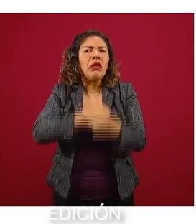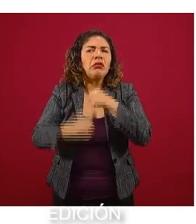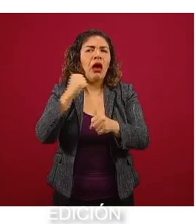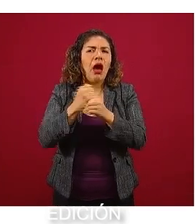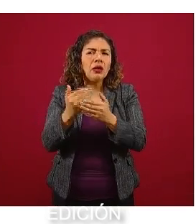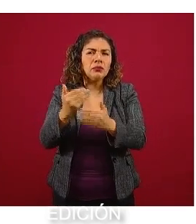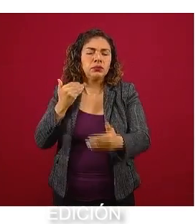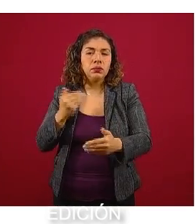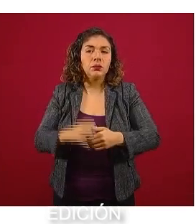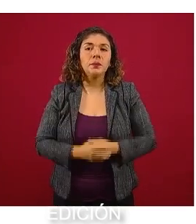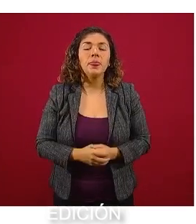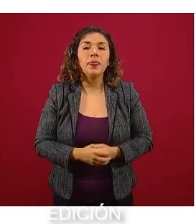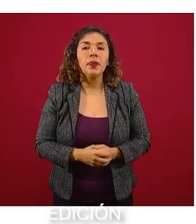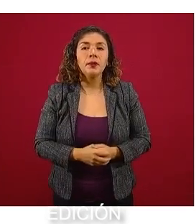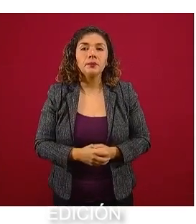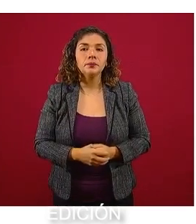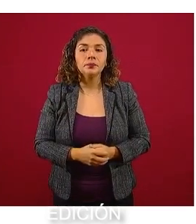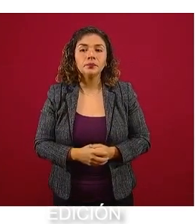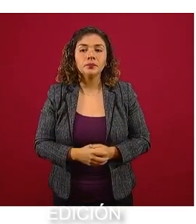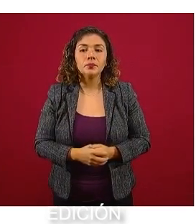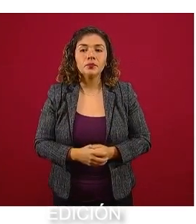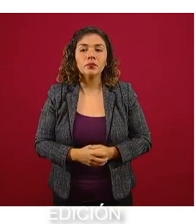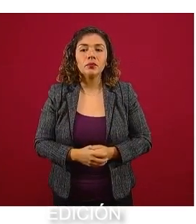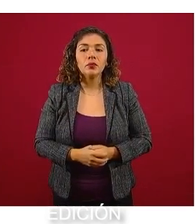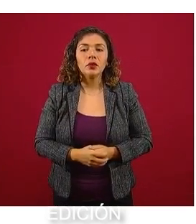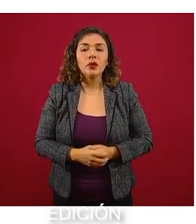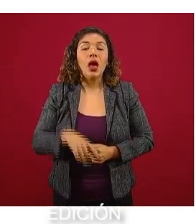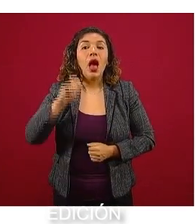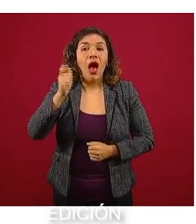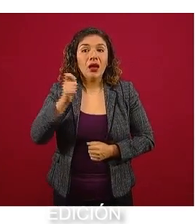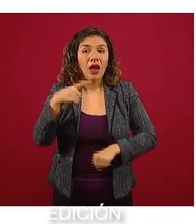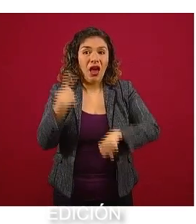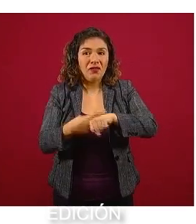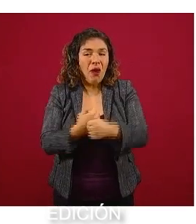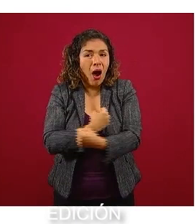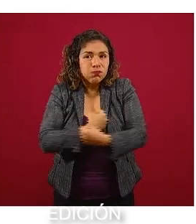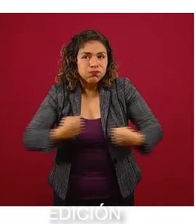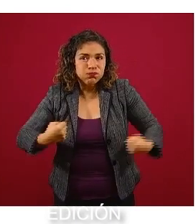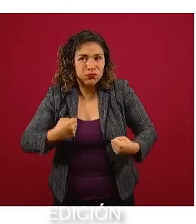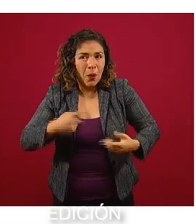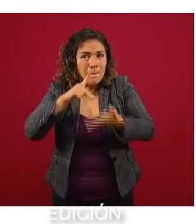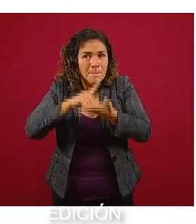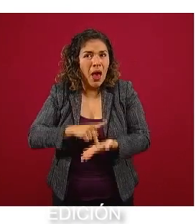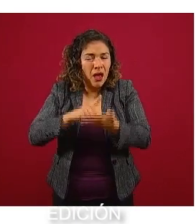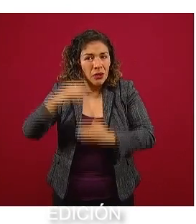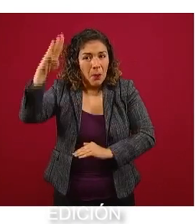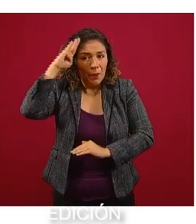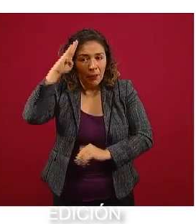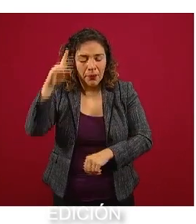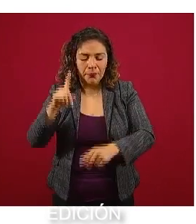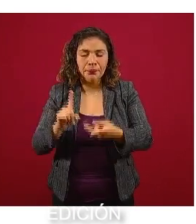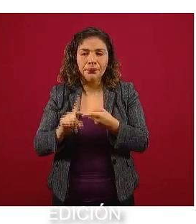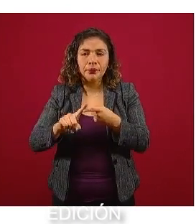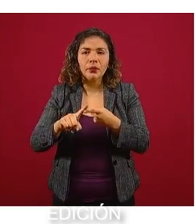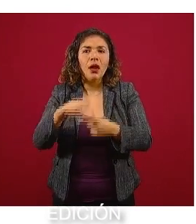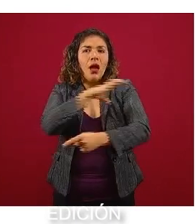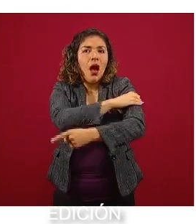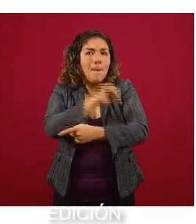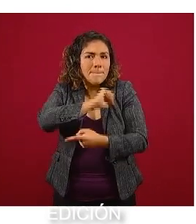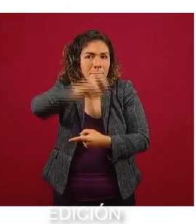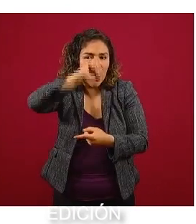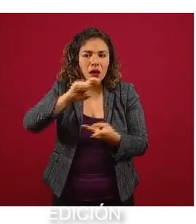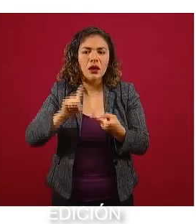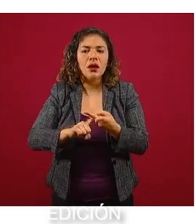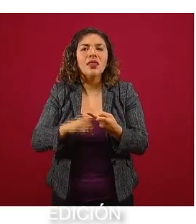y son obesidad y sobrepeso con 73 por ciento, hipertensión con 25 por ciento